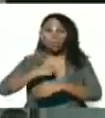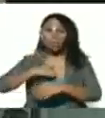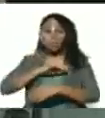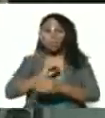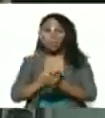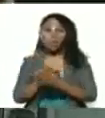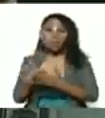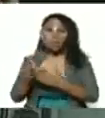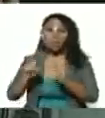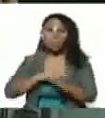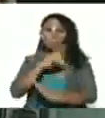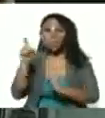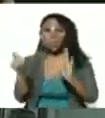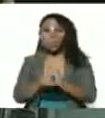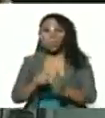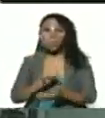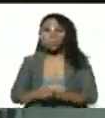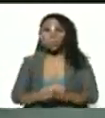gratis totalmente